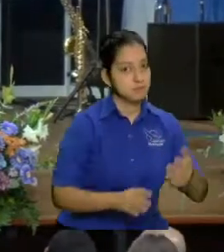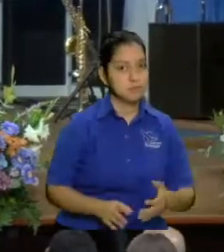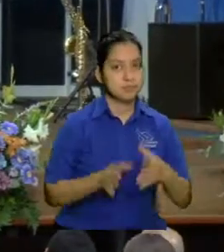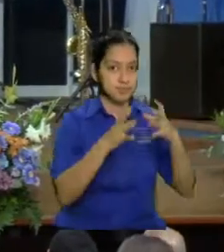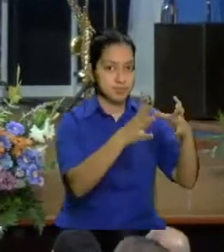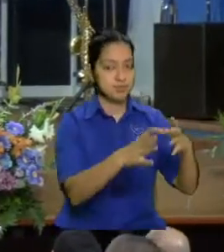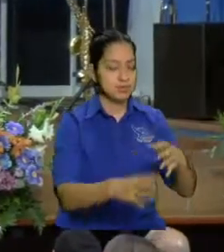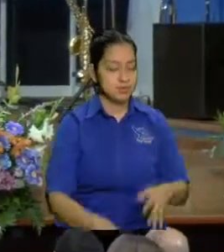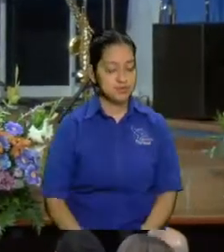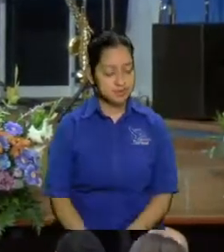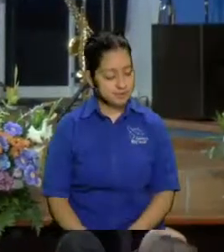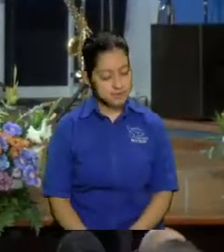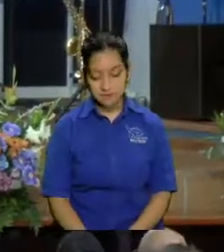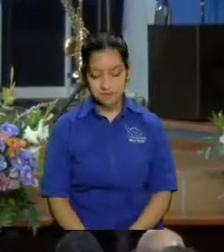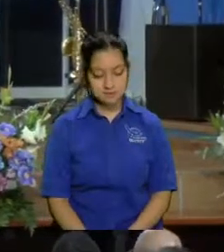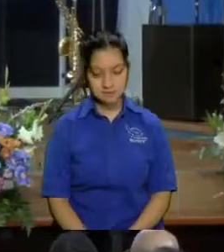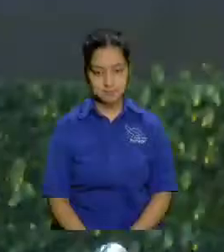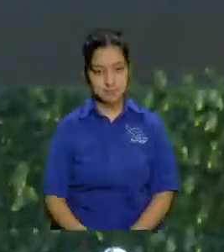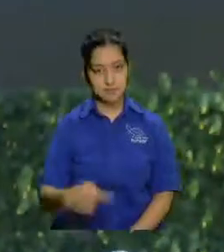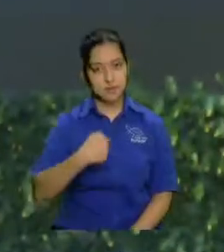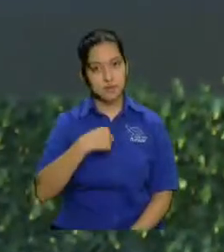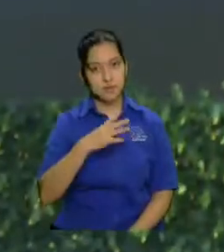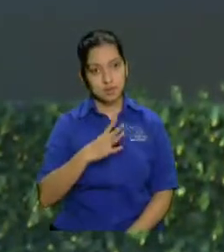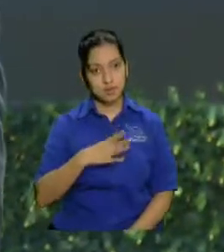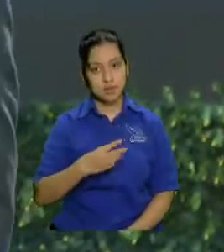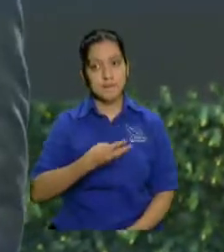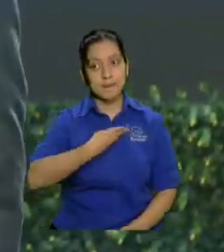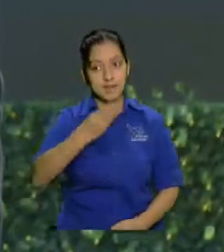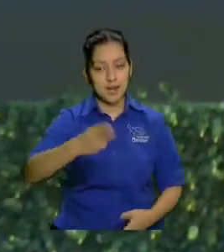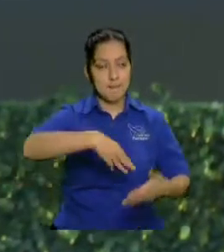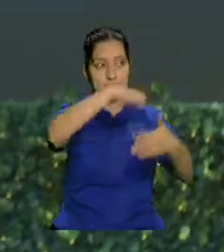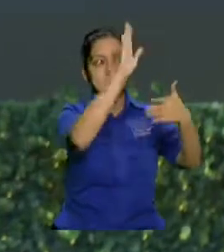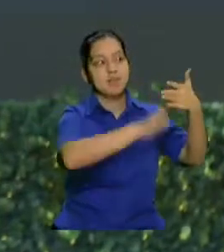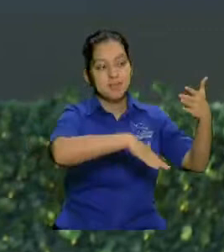hermanos si me han hecho eso yo he tenido que mandar a pintar casas después